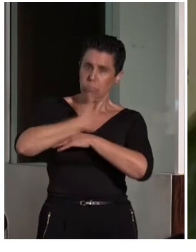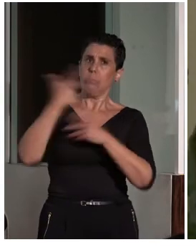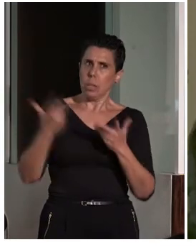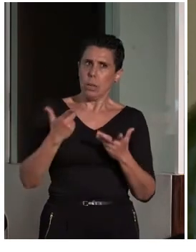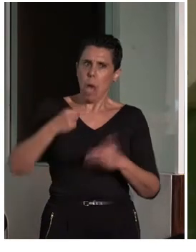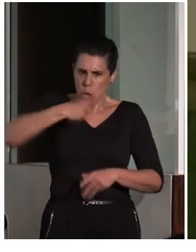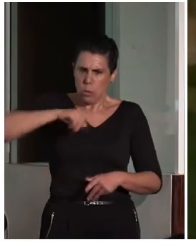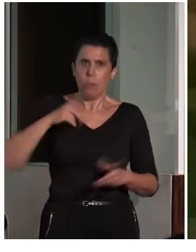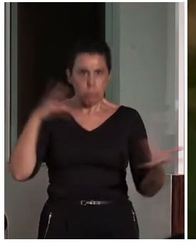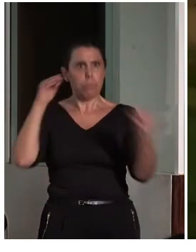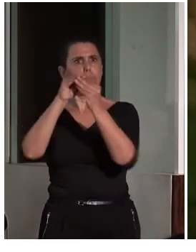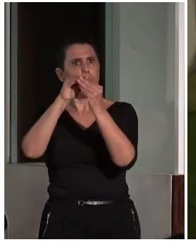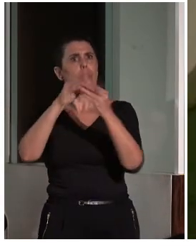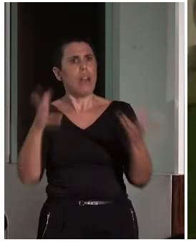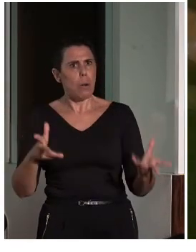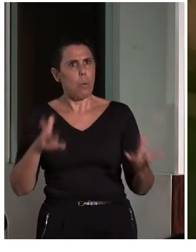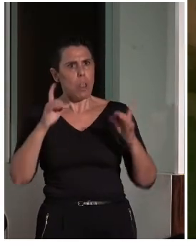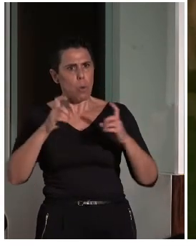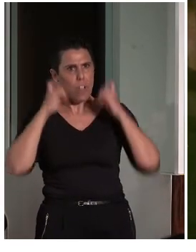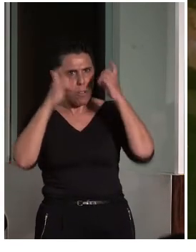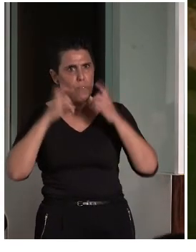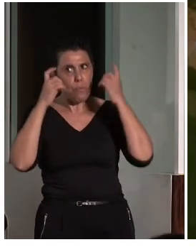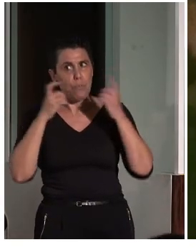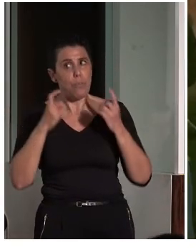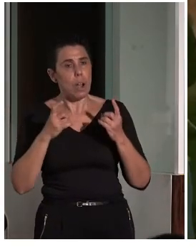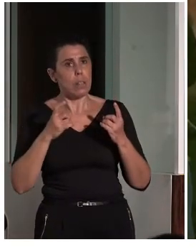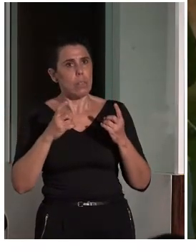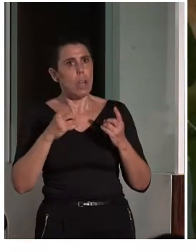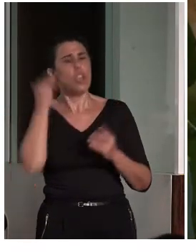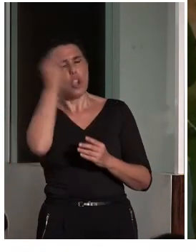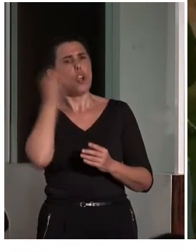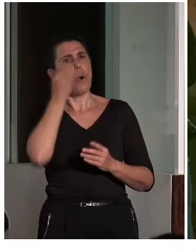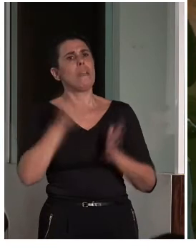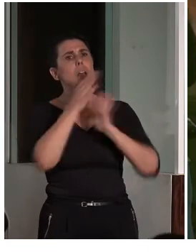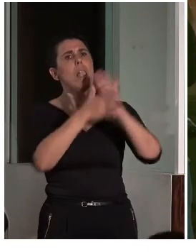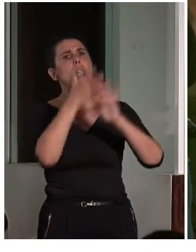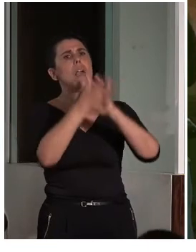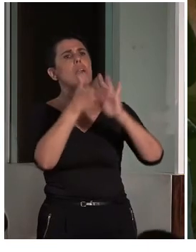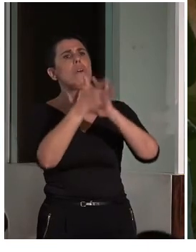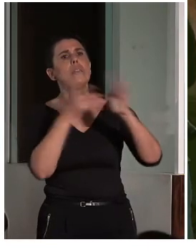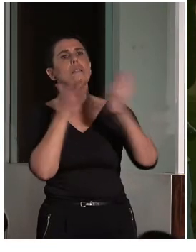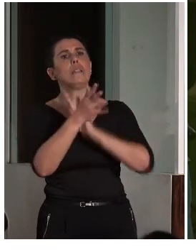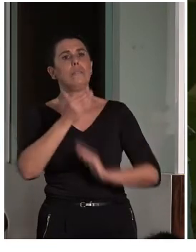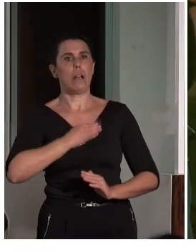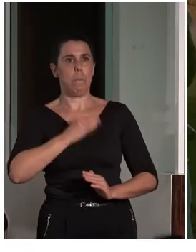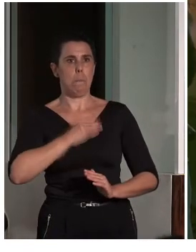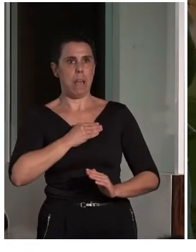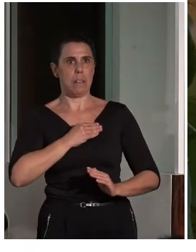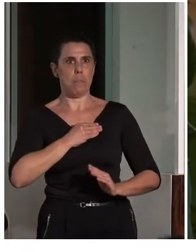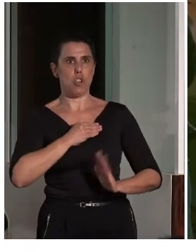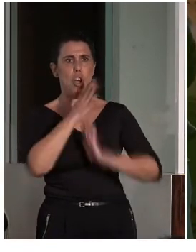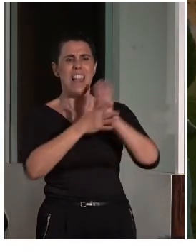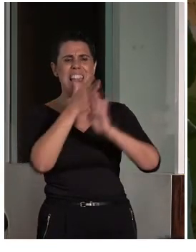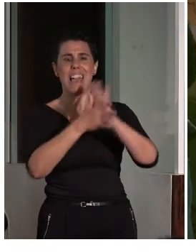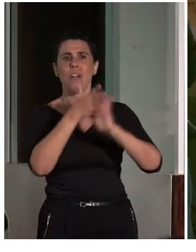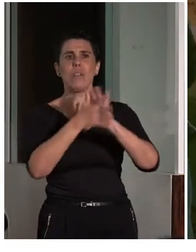potentísimo, nos convencieron de que la lengua de signos es cultura, es patrimonio, y que es una lengua viva, absolutamente viva.